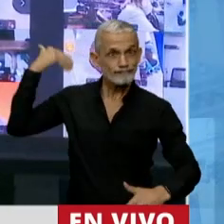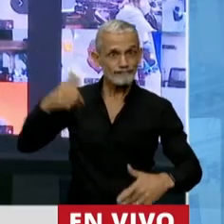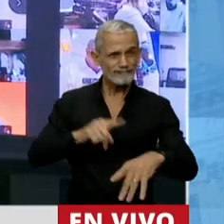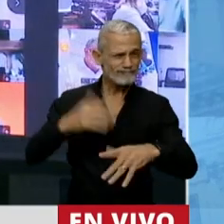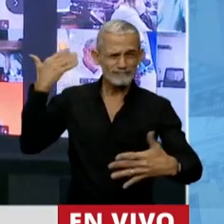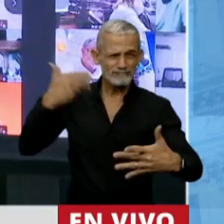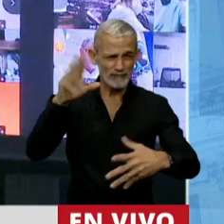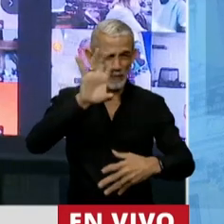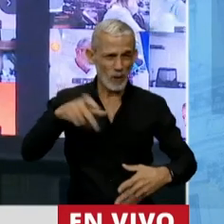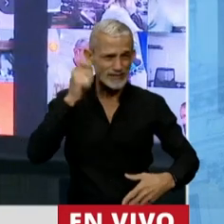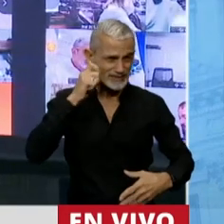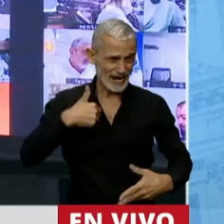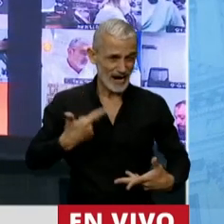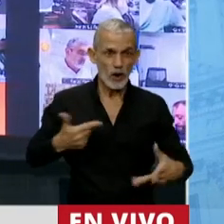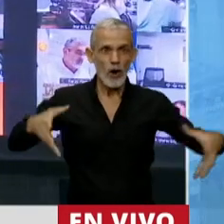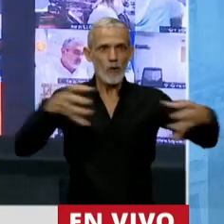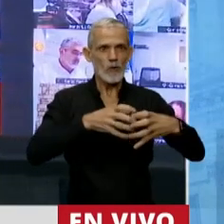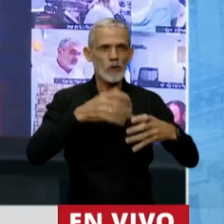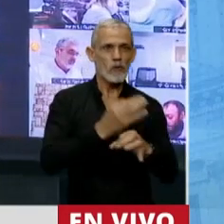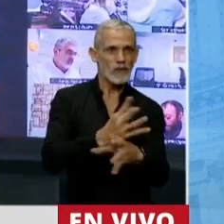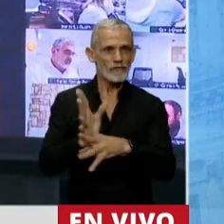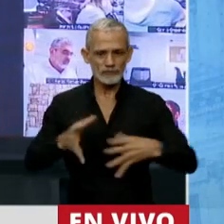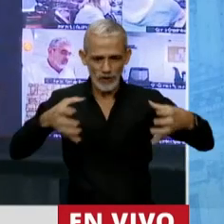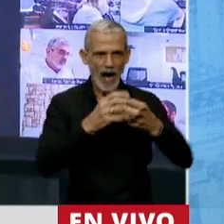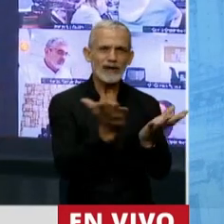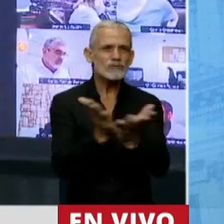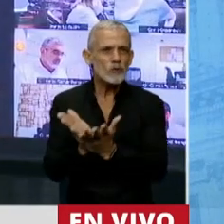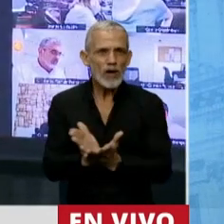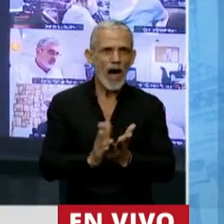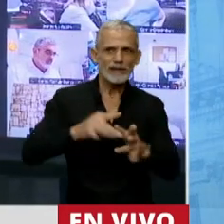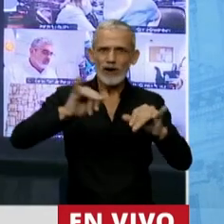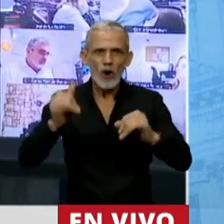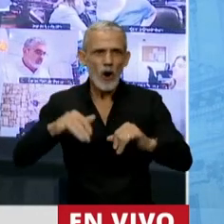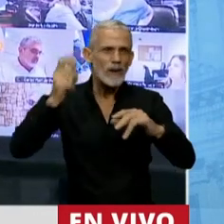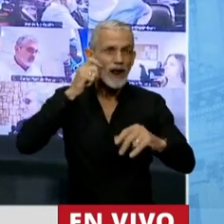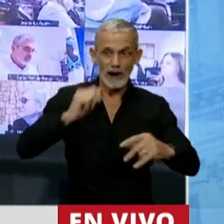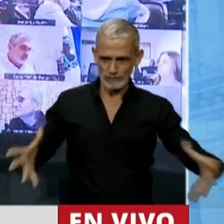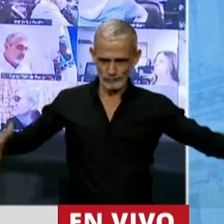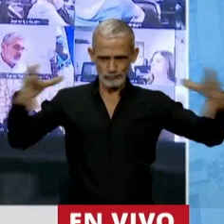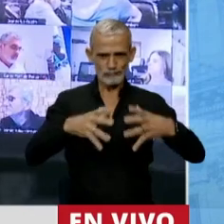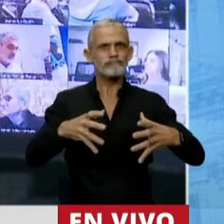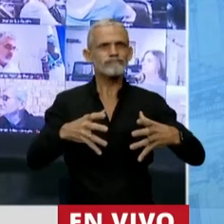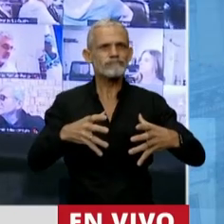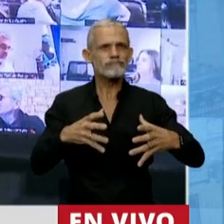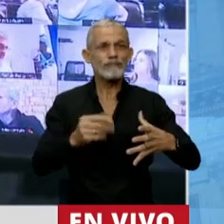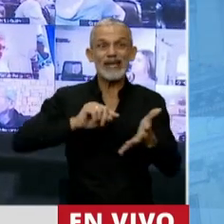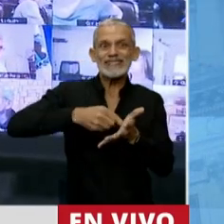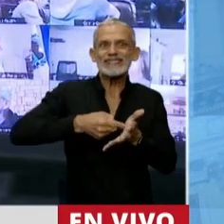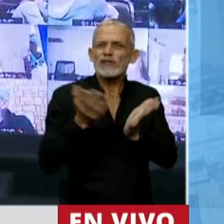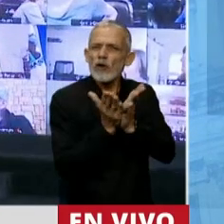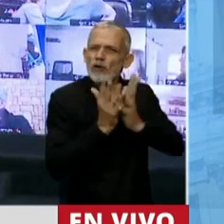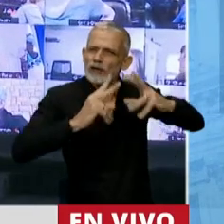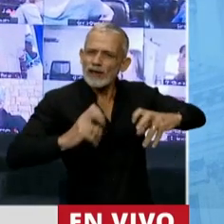tiempo, en mi provincia, en La Rioja, con un grupo de profesionales, estudiantes y jóvenes riojanos, decidimos conformar un centro de